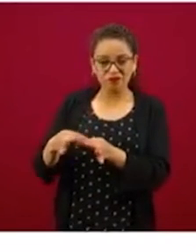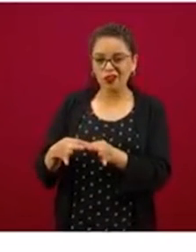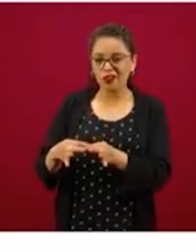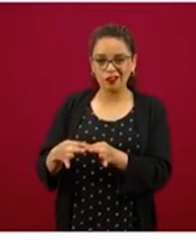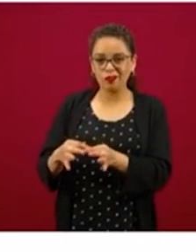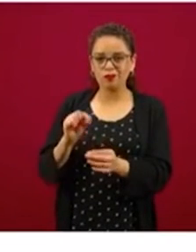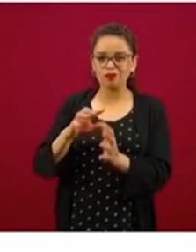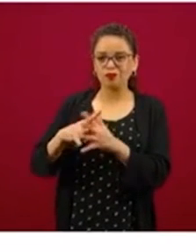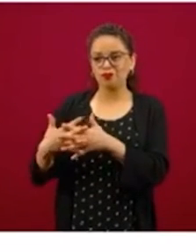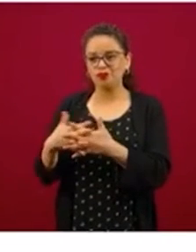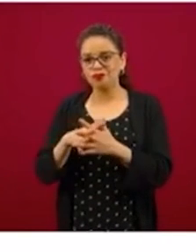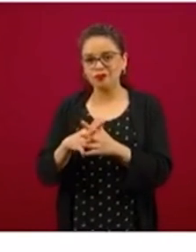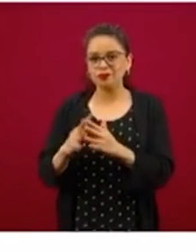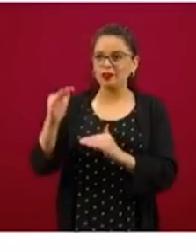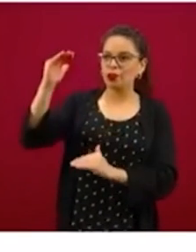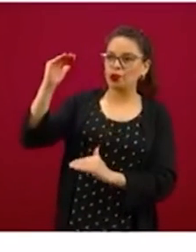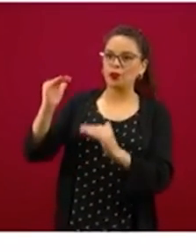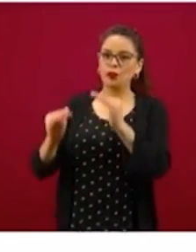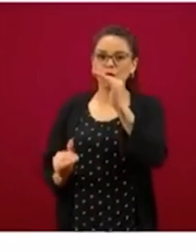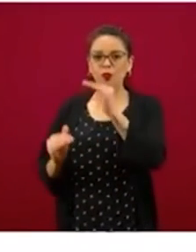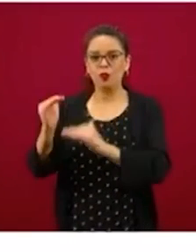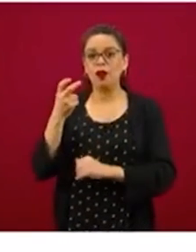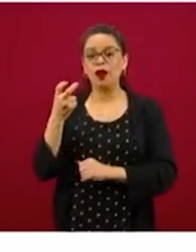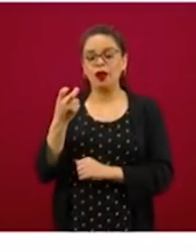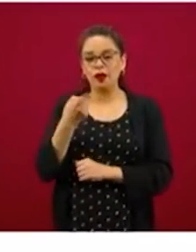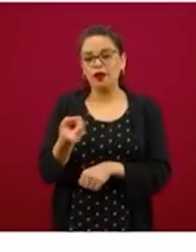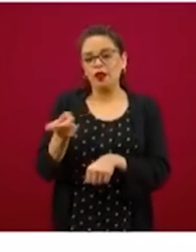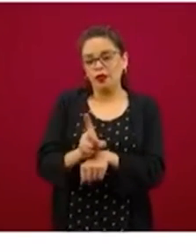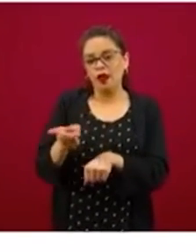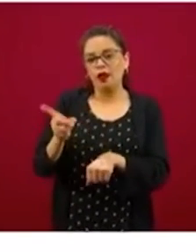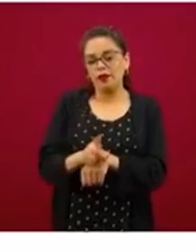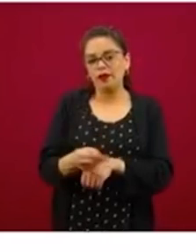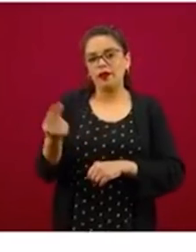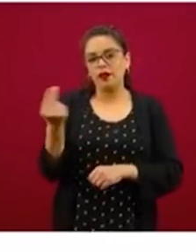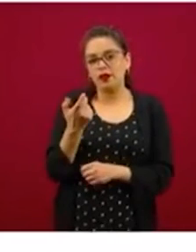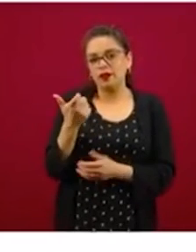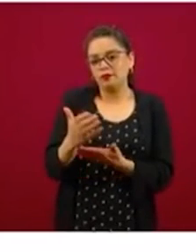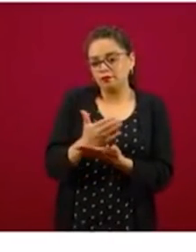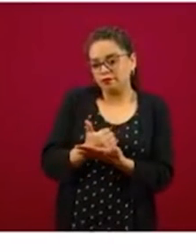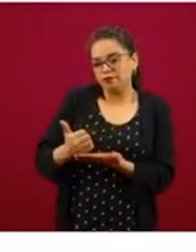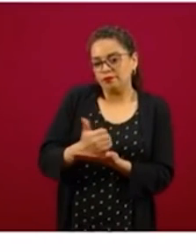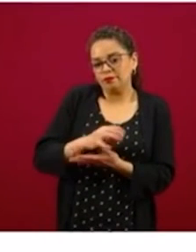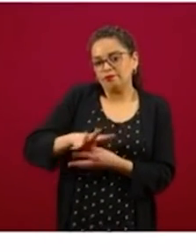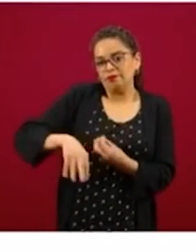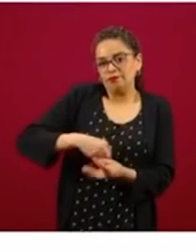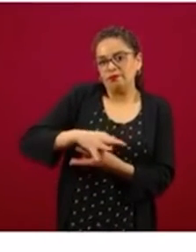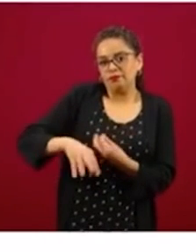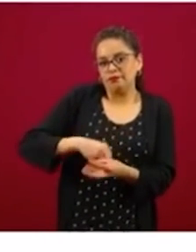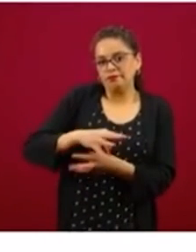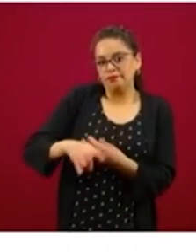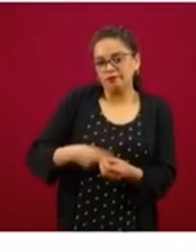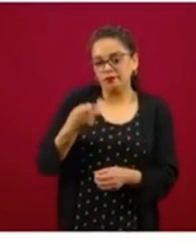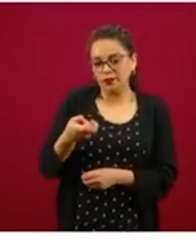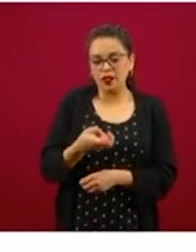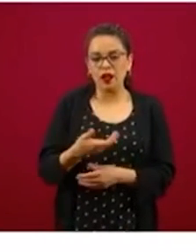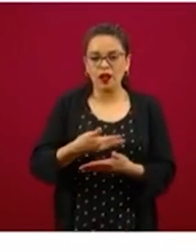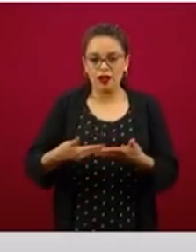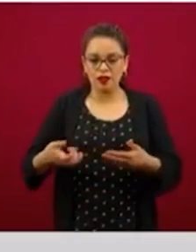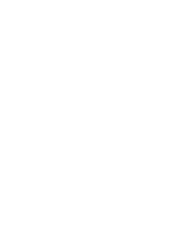vivan al día y que hoy no puedan tener ingresos en medio de esta situación económica que estamos viviendo.